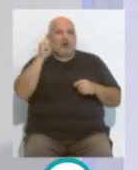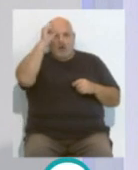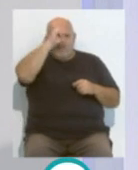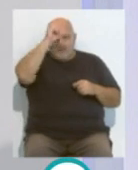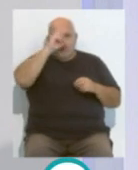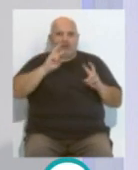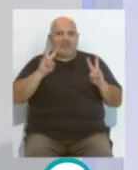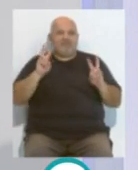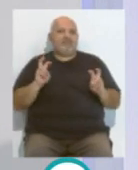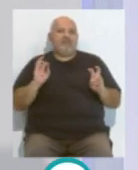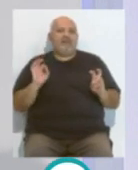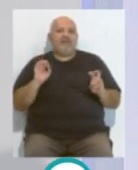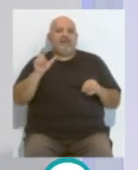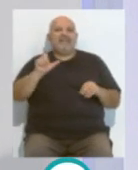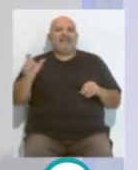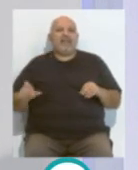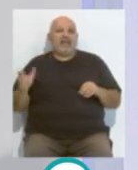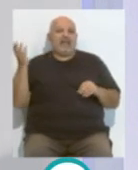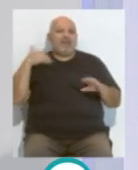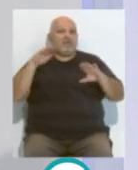opinión de Italia,